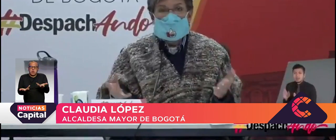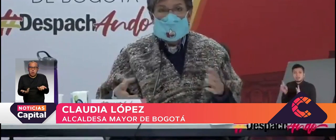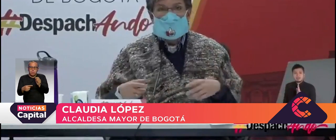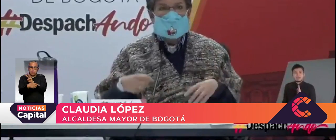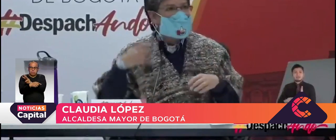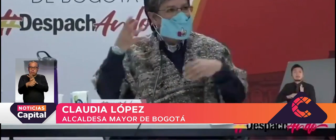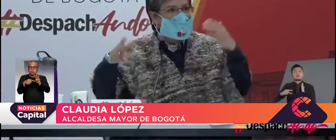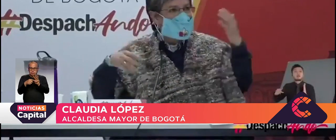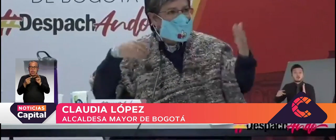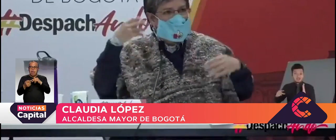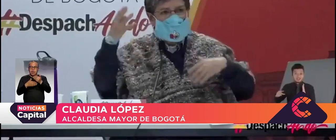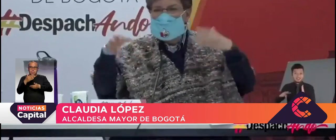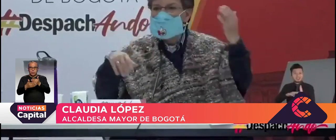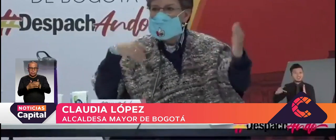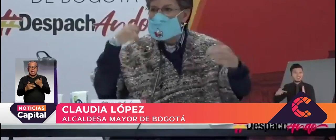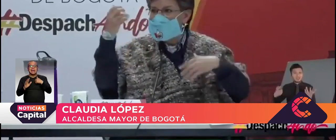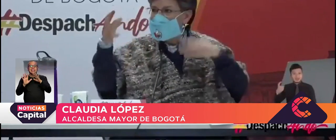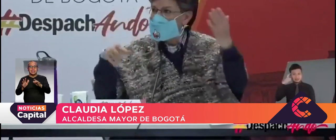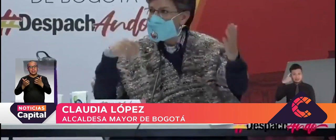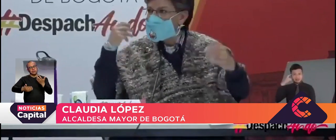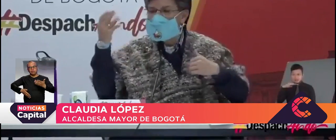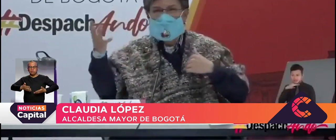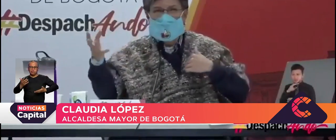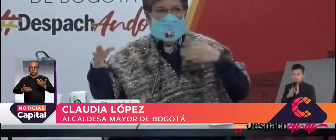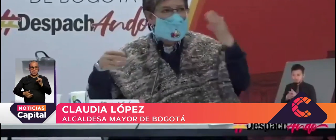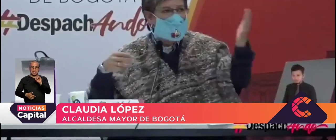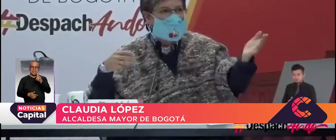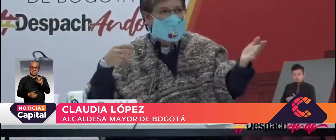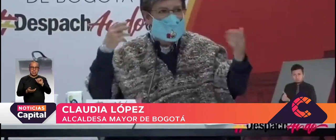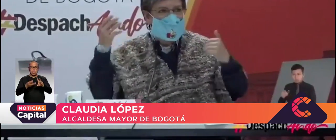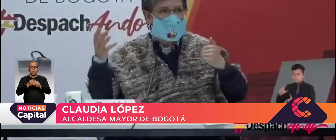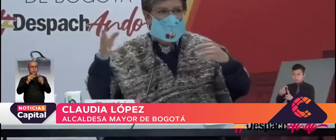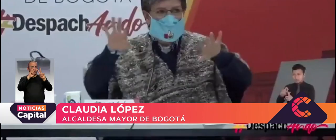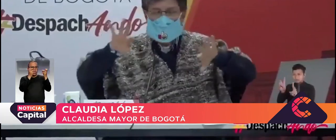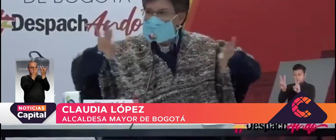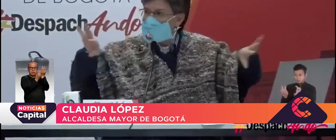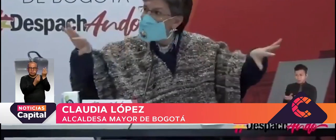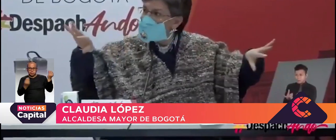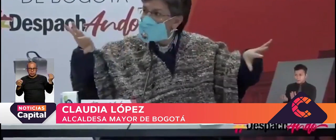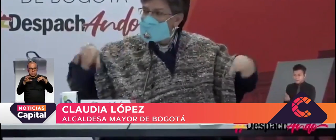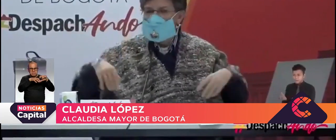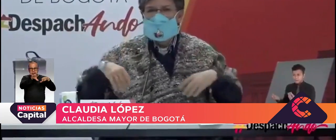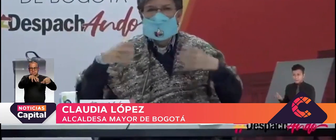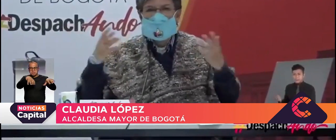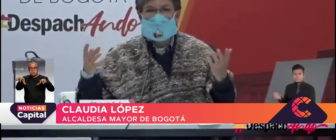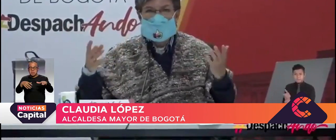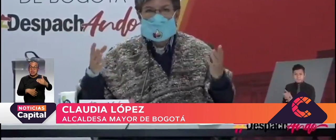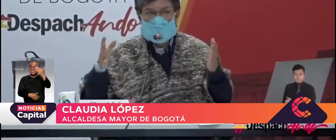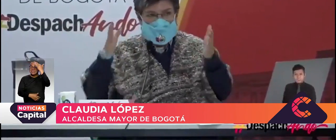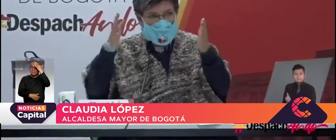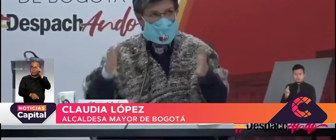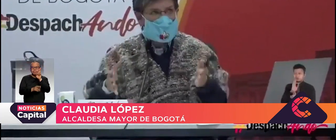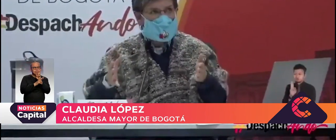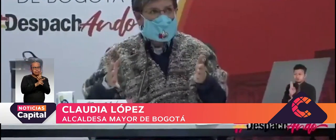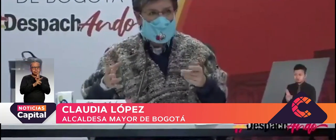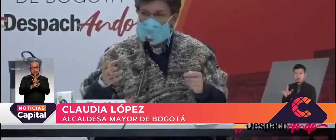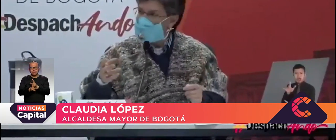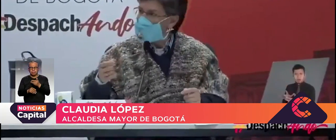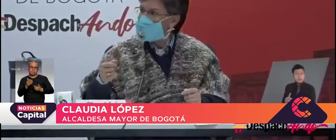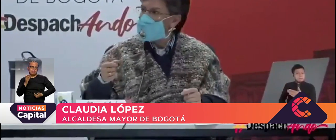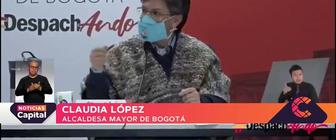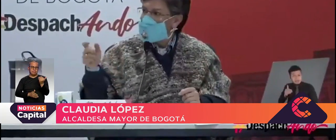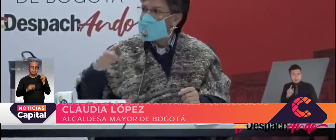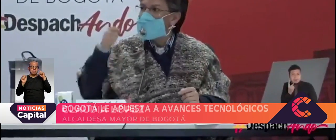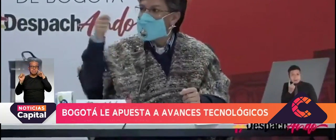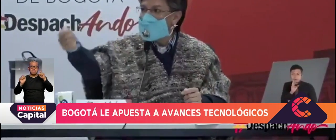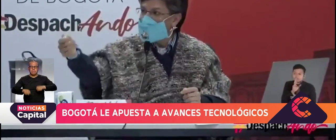que sea inteligencia artificial, que lo procese, que lo identifique por palabras, por temas, lo clasifique, sepa cómo tener respuestas iniciales,